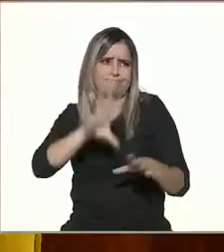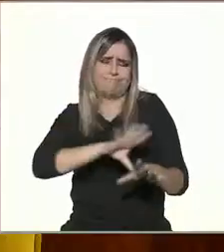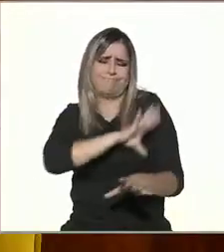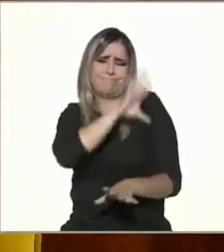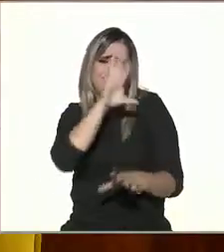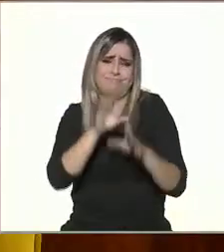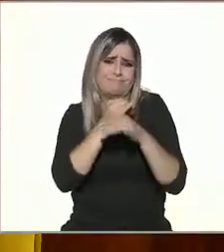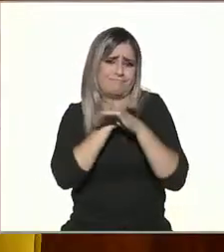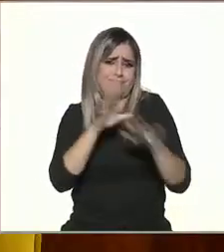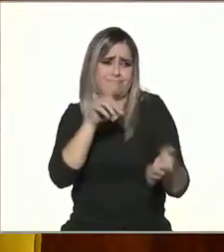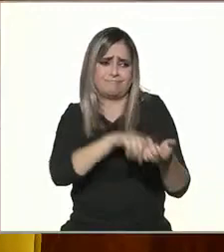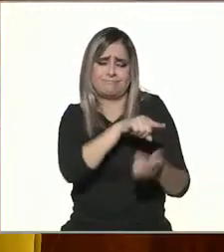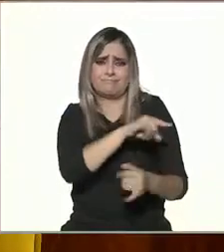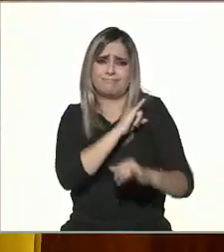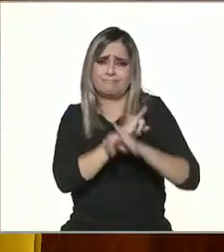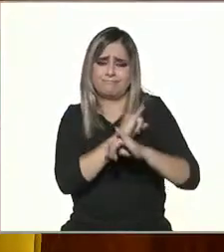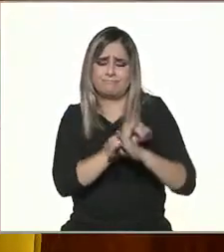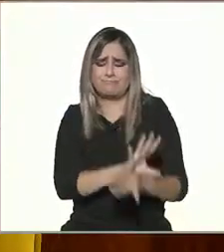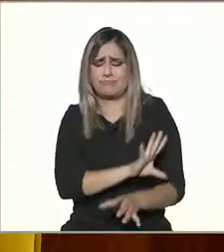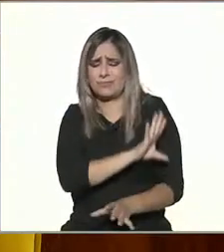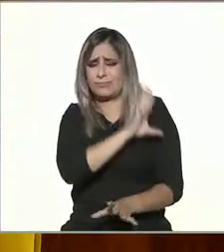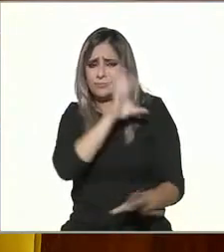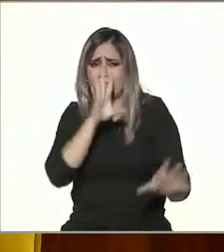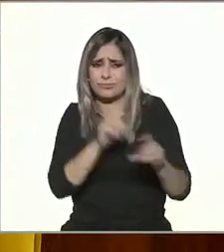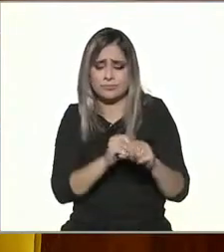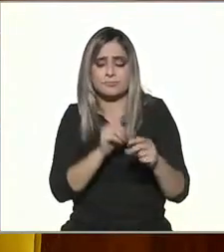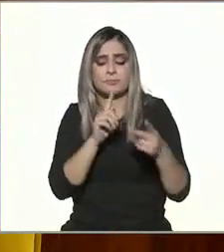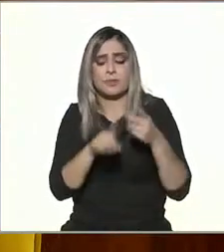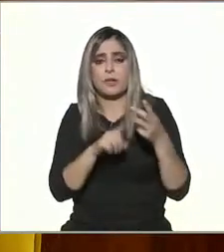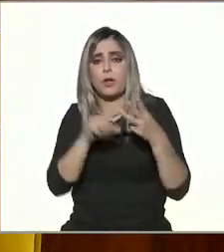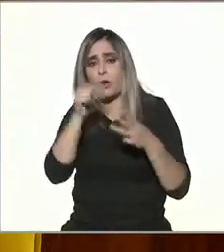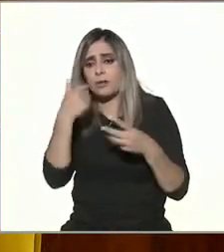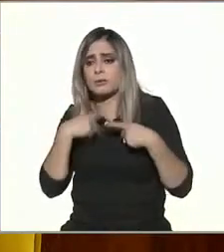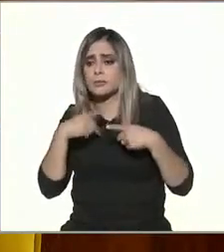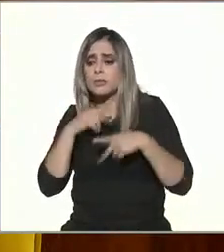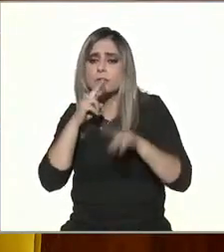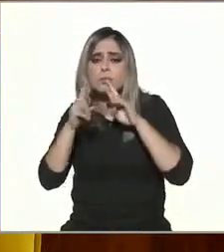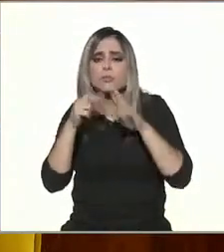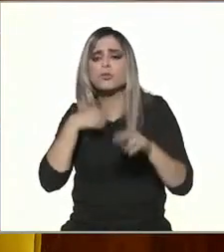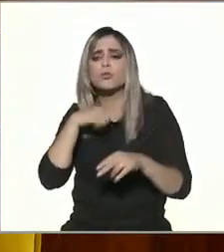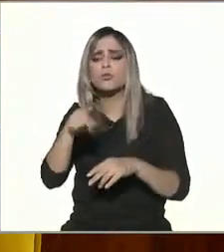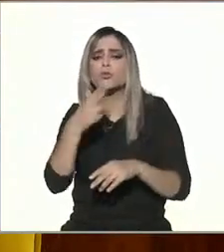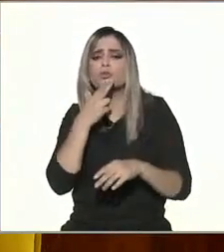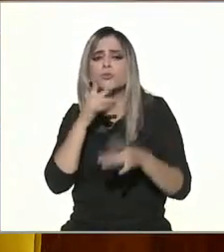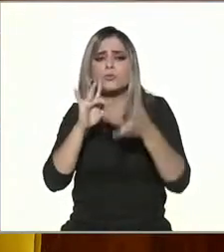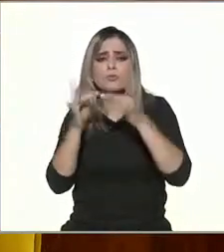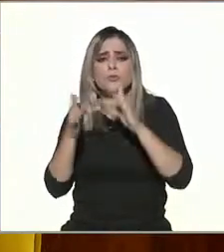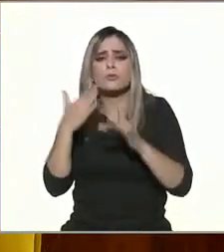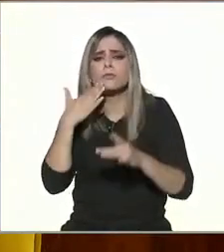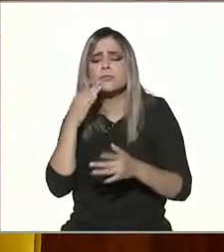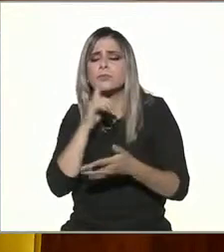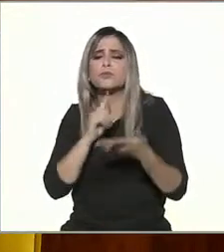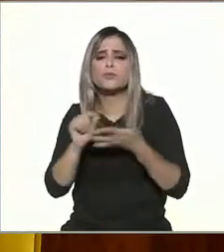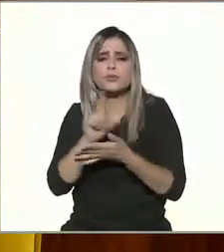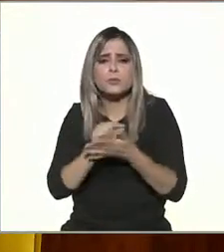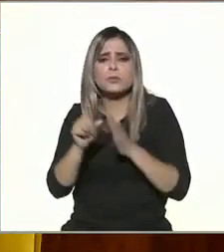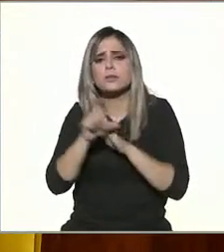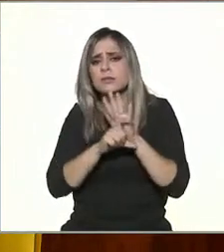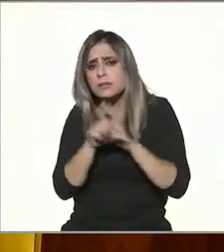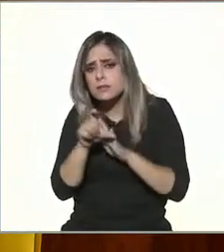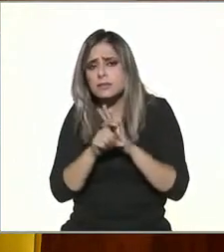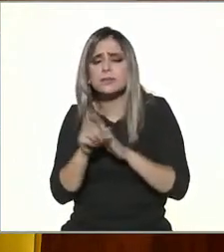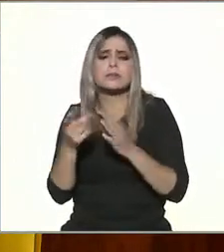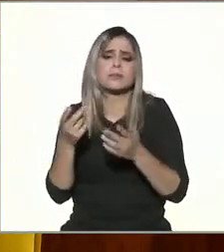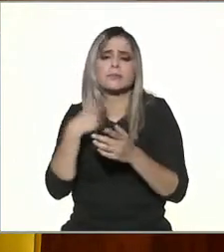información que quieras, ¿no? Otro es el acceso a redes sociales. Perdón, está cerca del 90%. Y eso